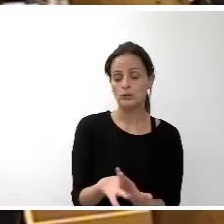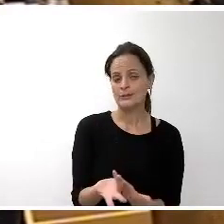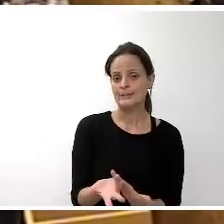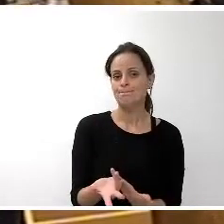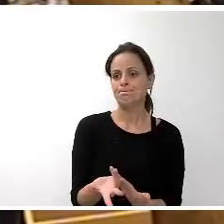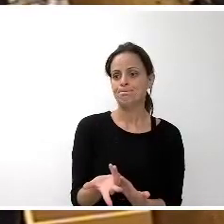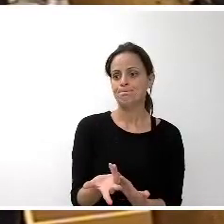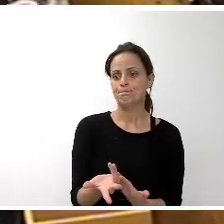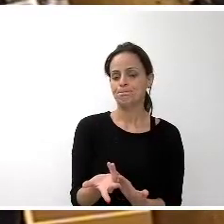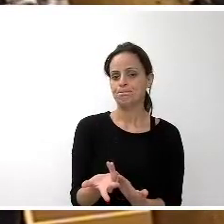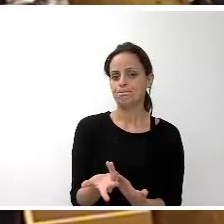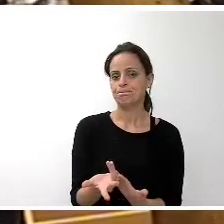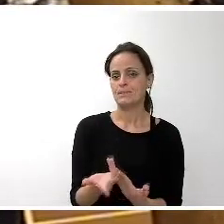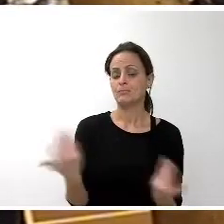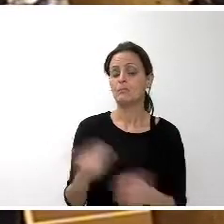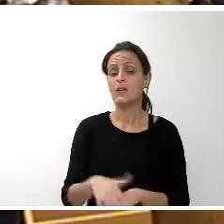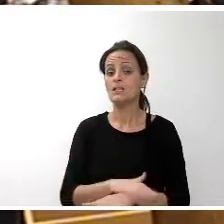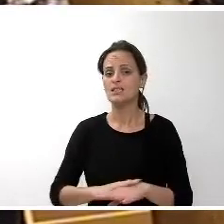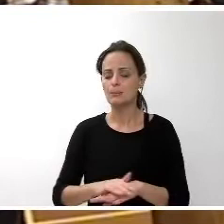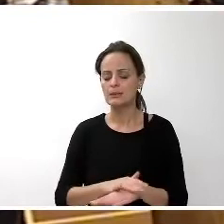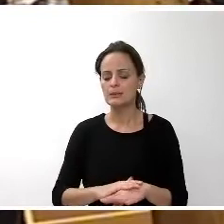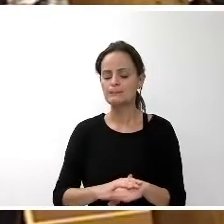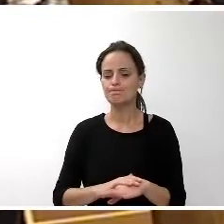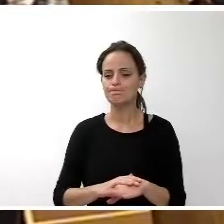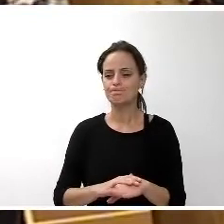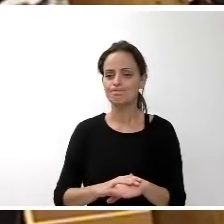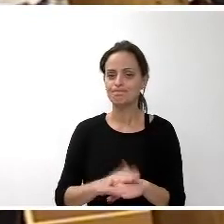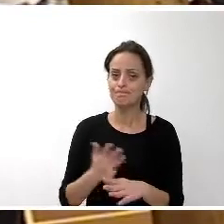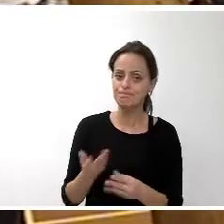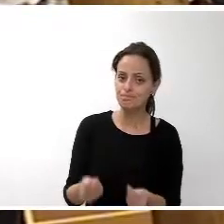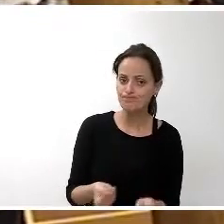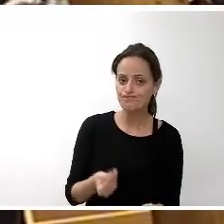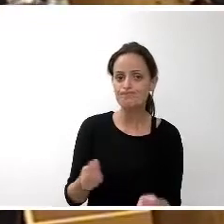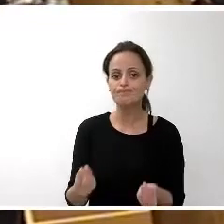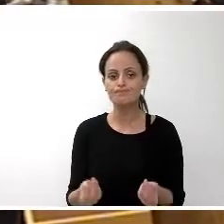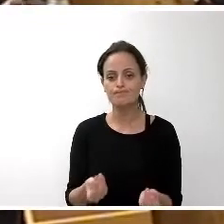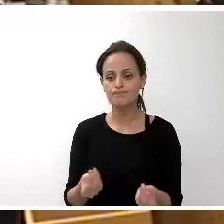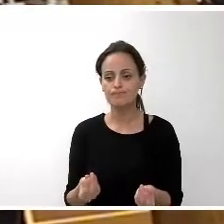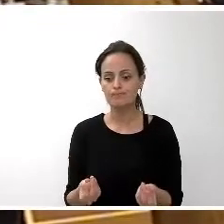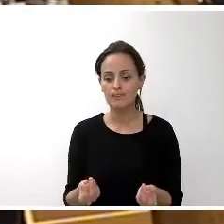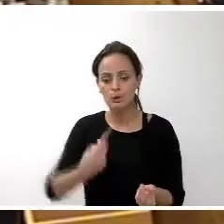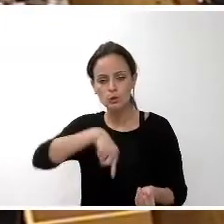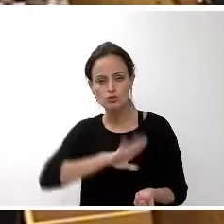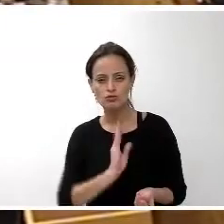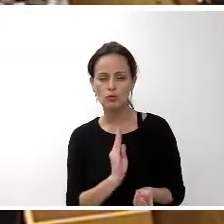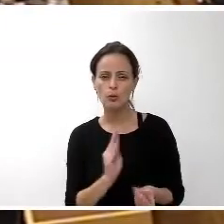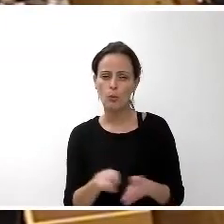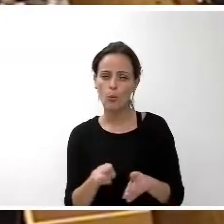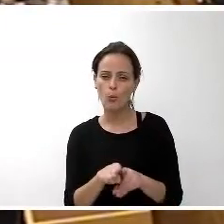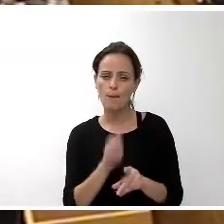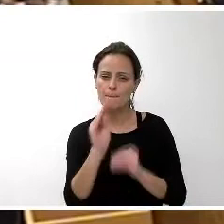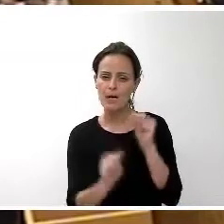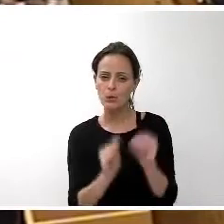Bueno, básicamente queremos hacer algunas preguntas. ¿La